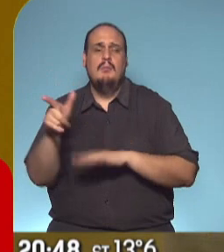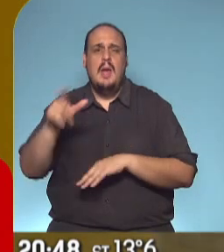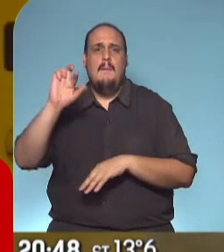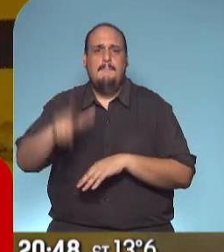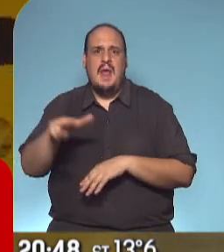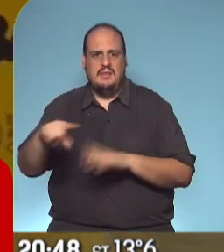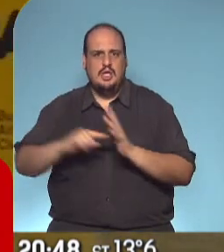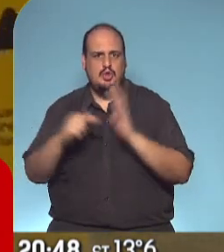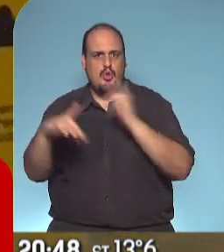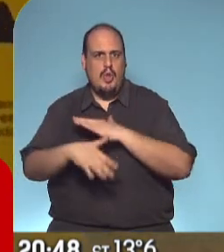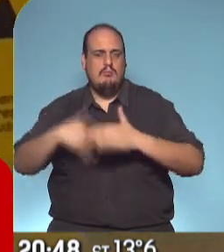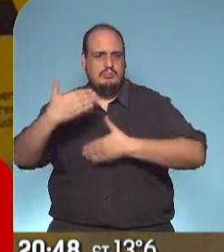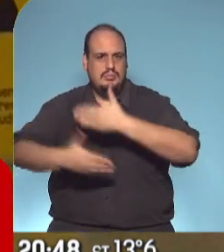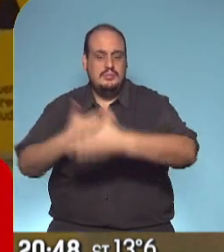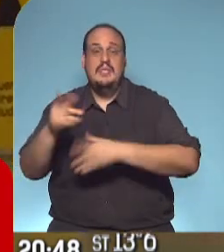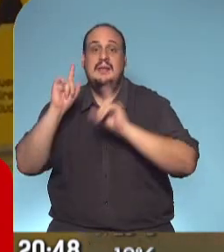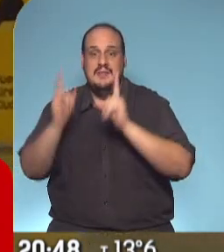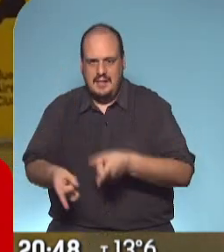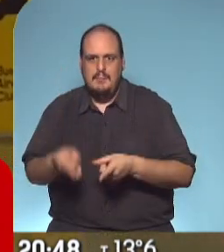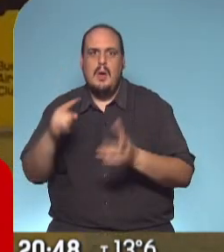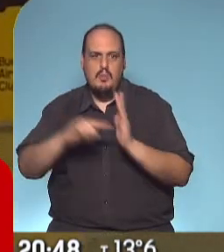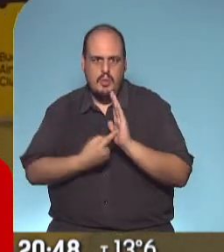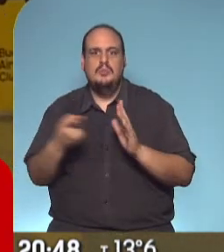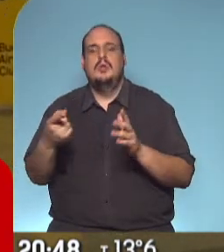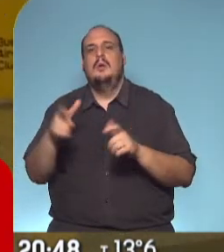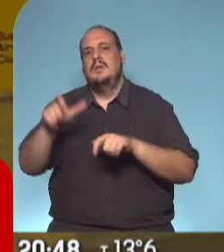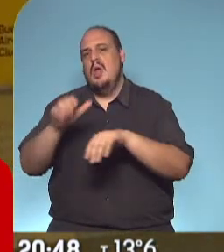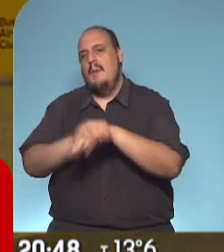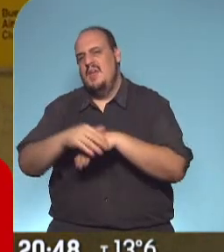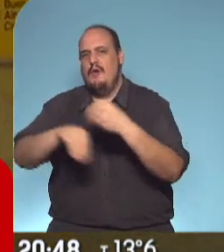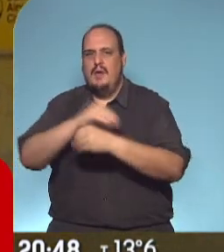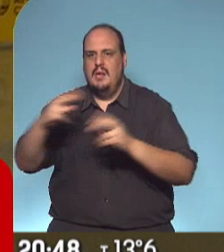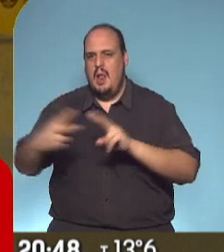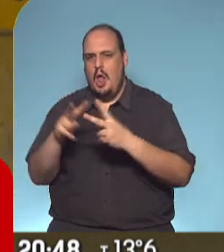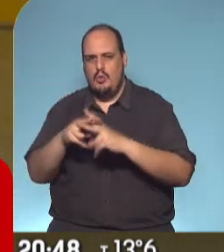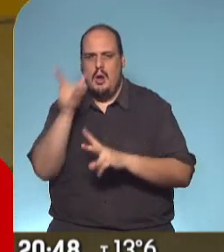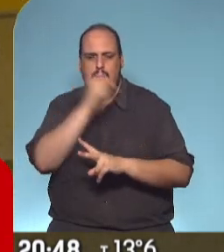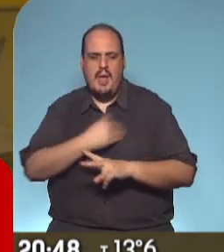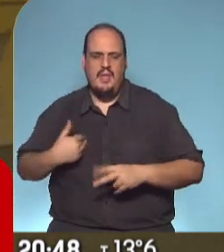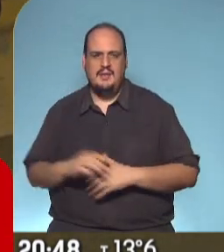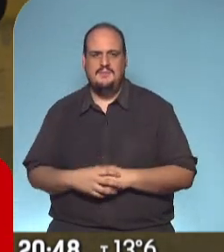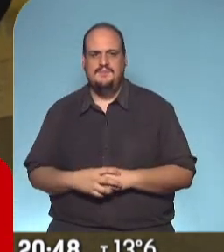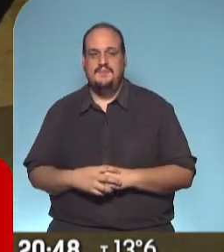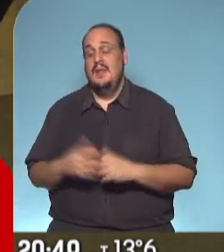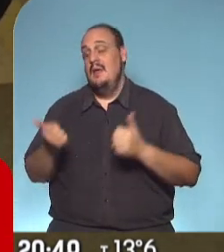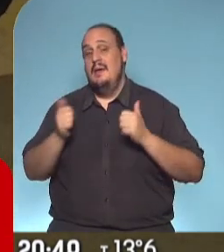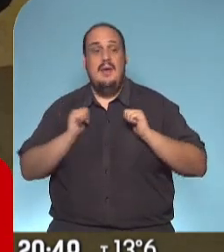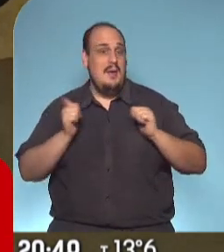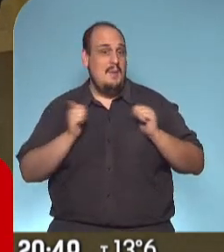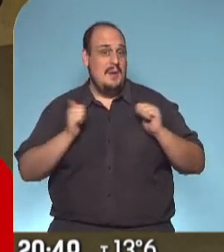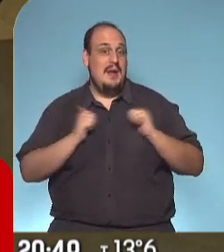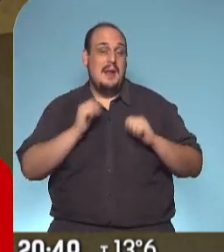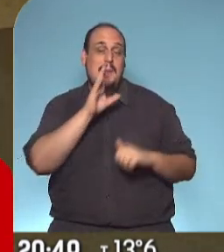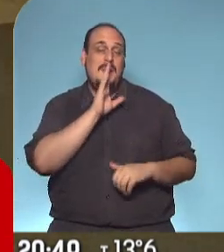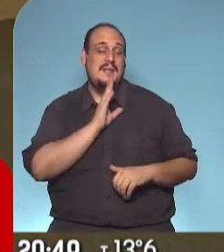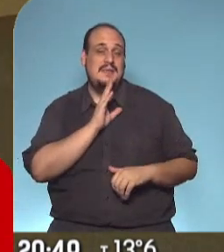marcha de la ciudad. Que contempla también los encuentros sociales, con amigos, familiares, padres, con todos. A esperar con paciencia. Entonces,